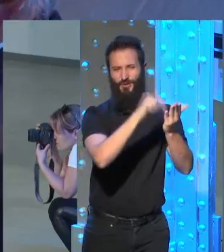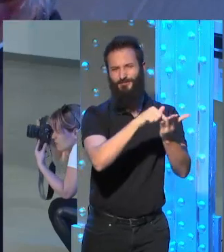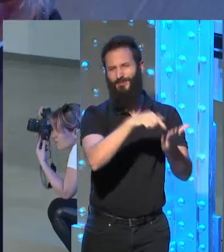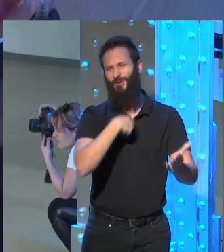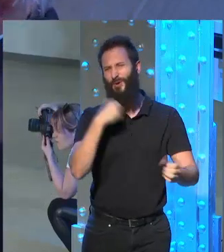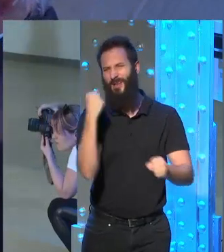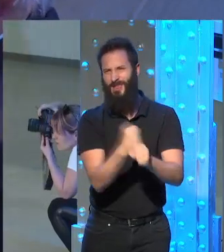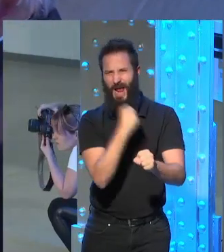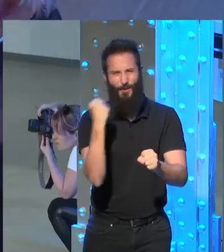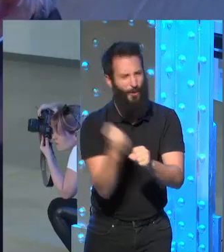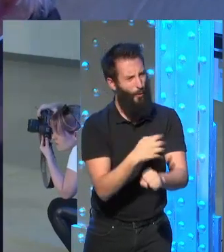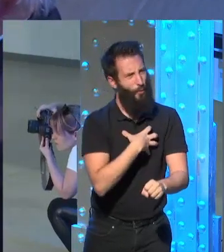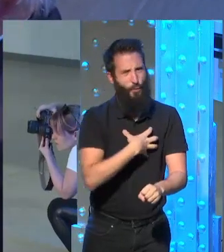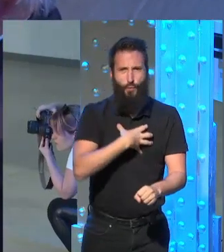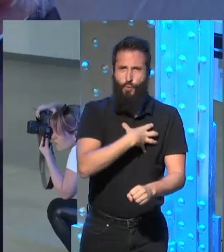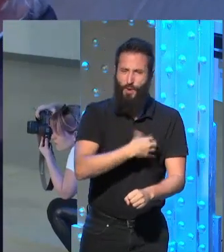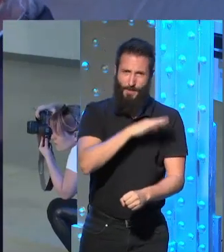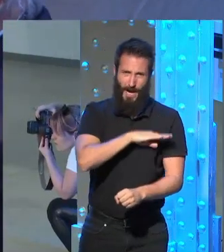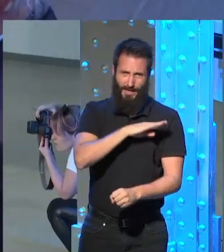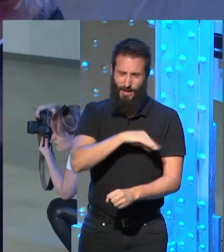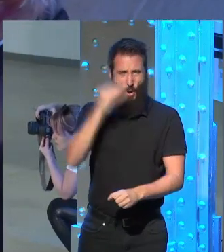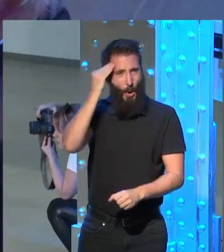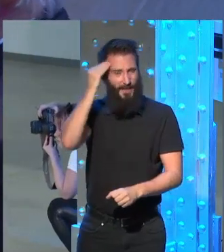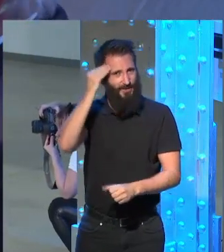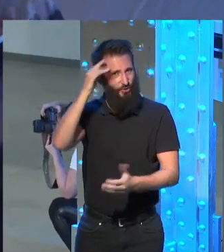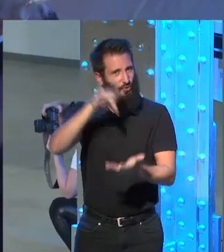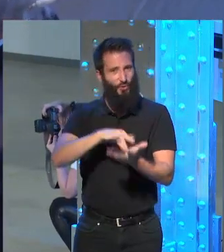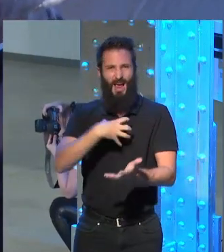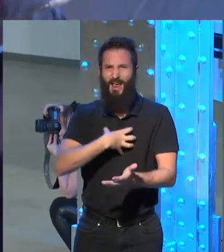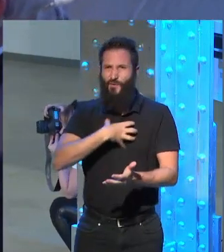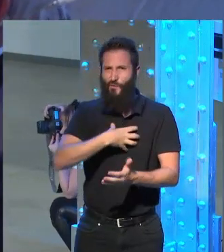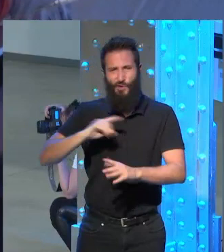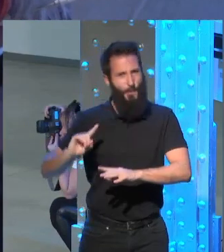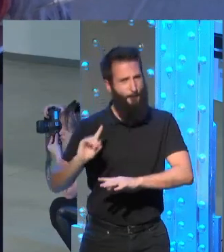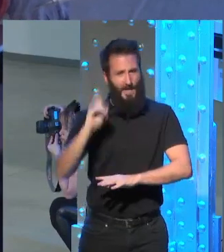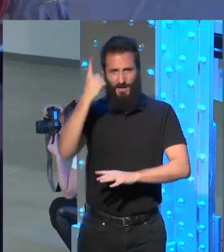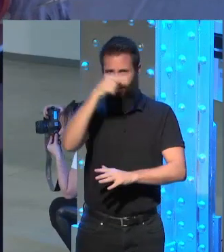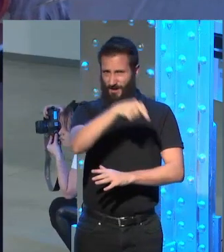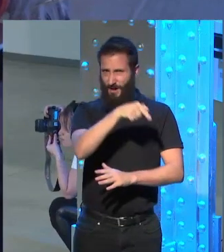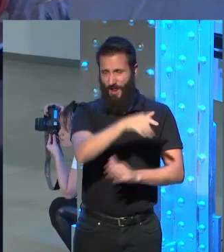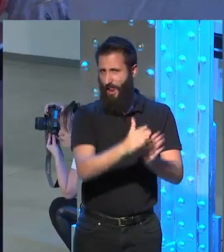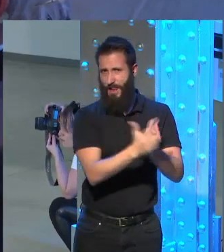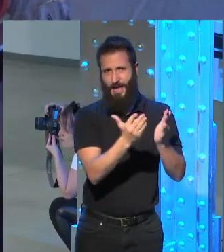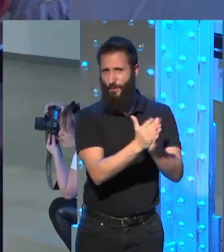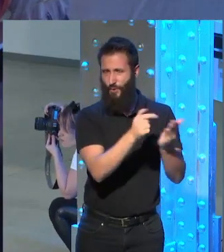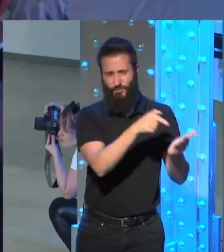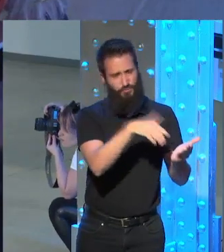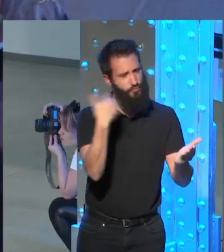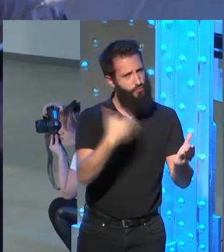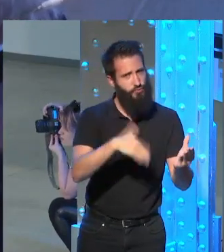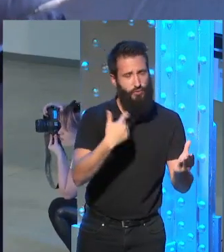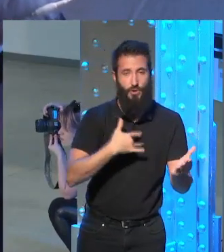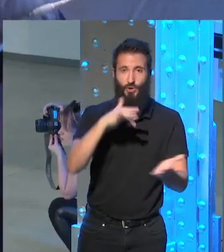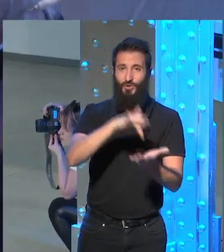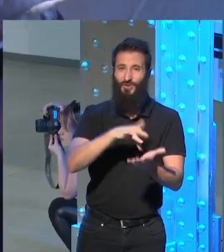a los estudiantes tal vez la que más esfuerzos y una novela en la que